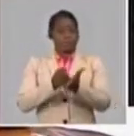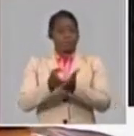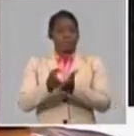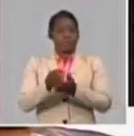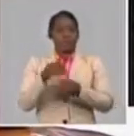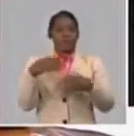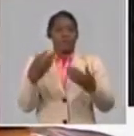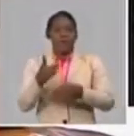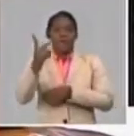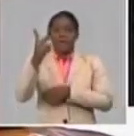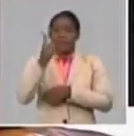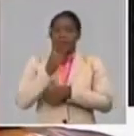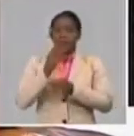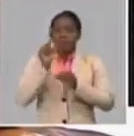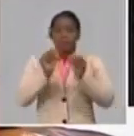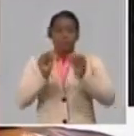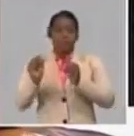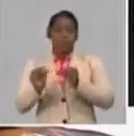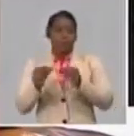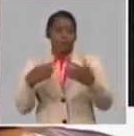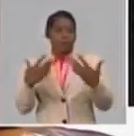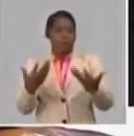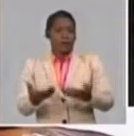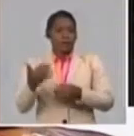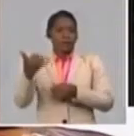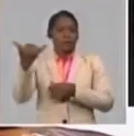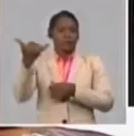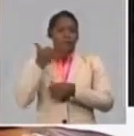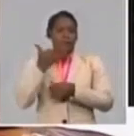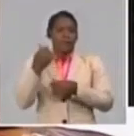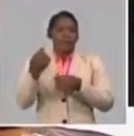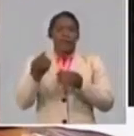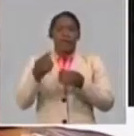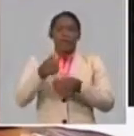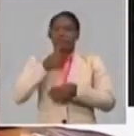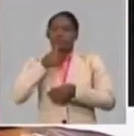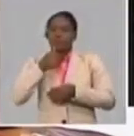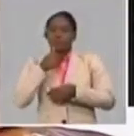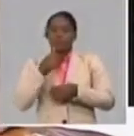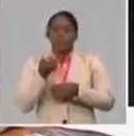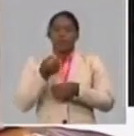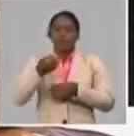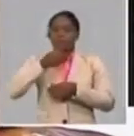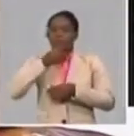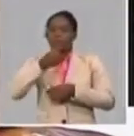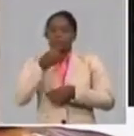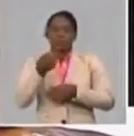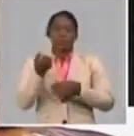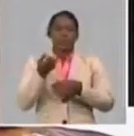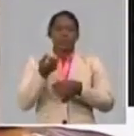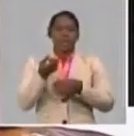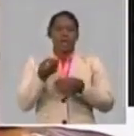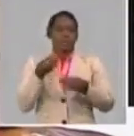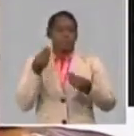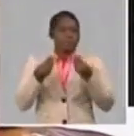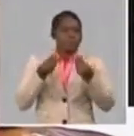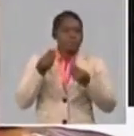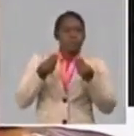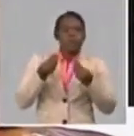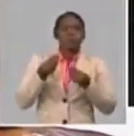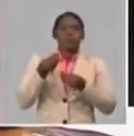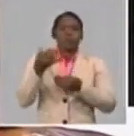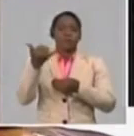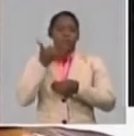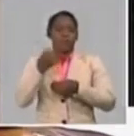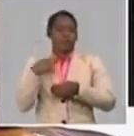opinión que nos envían los trabajadores con dudas, denuncias, insatisfacciones o mala aplicación de la